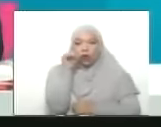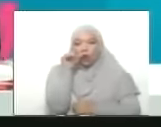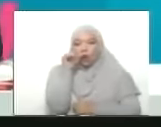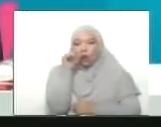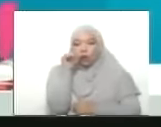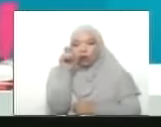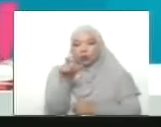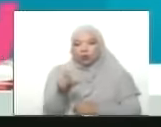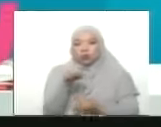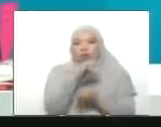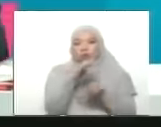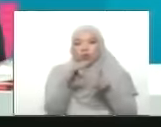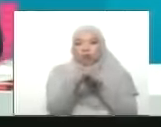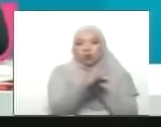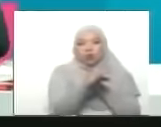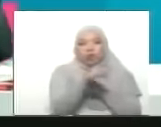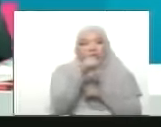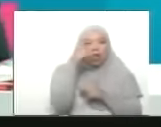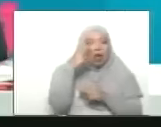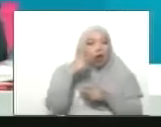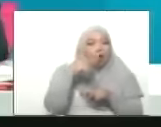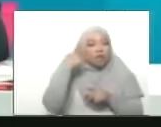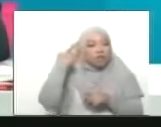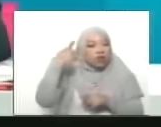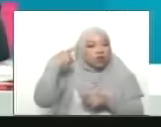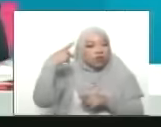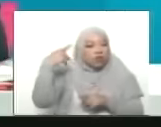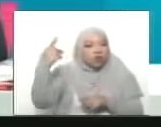de la cultura de las letras del arte